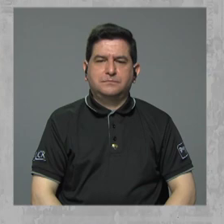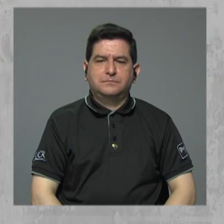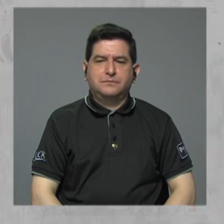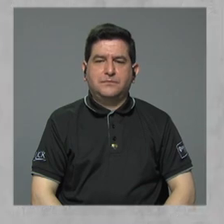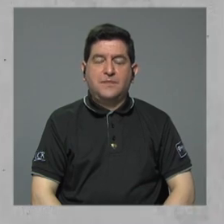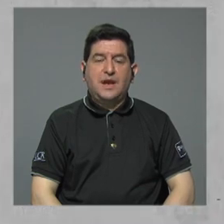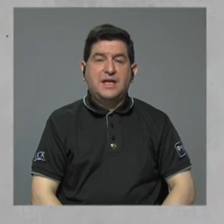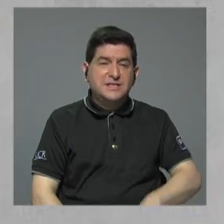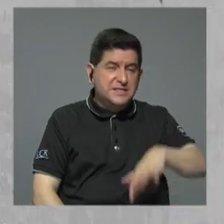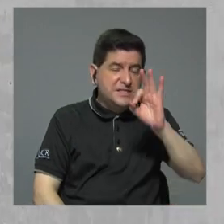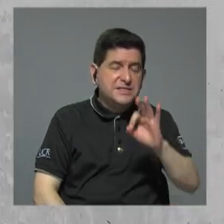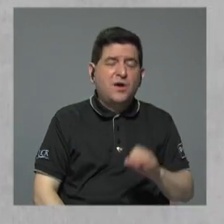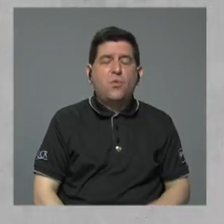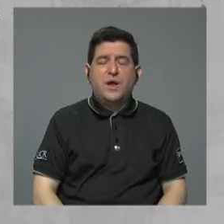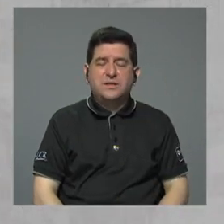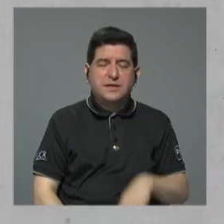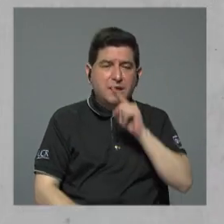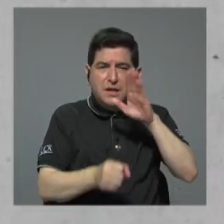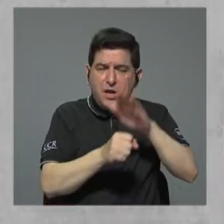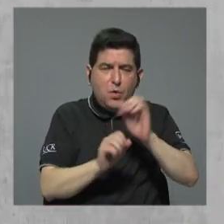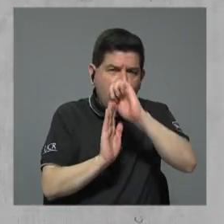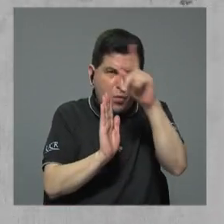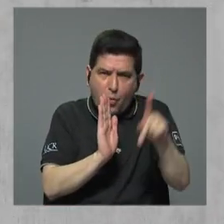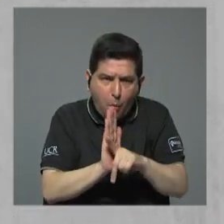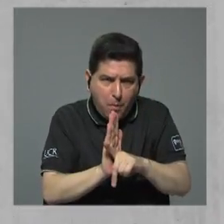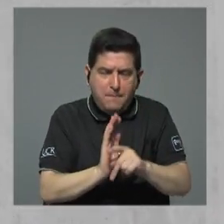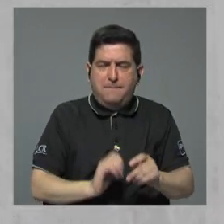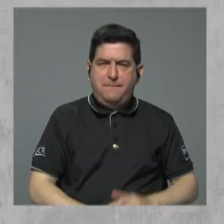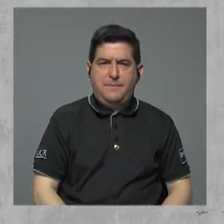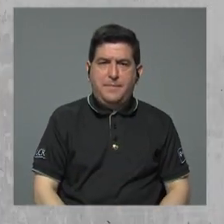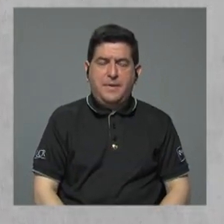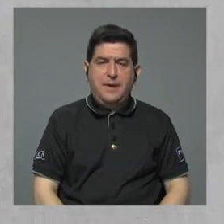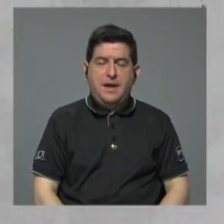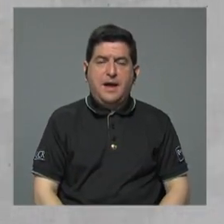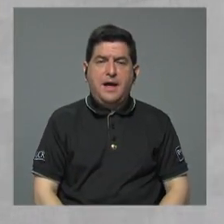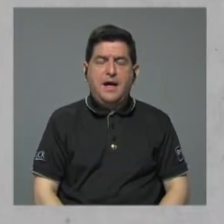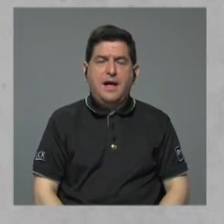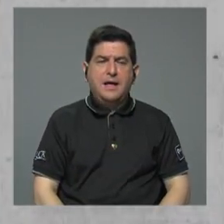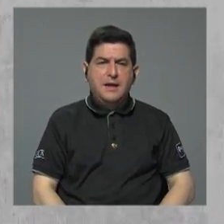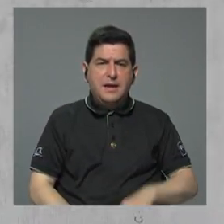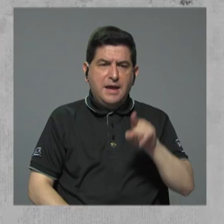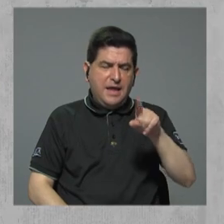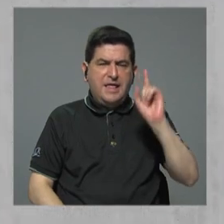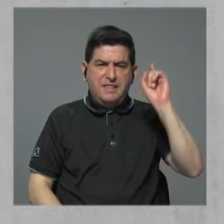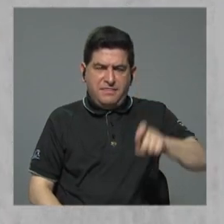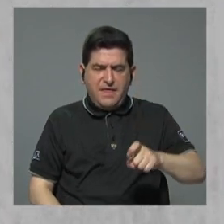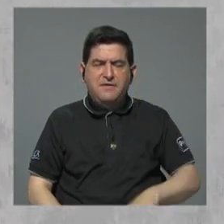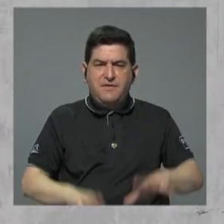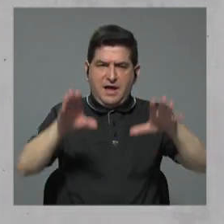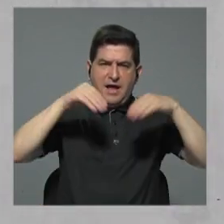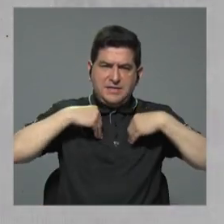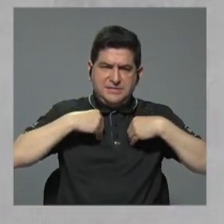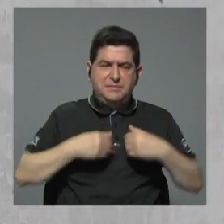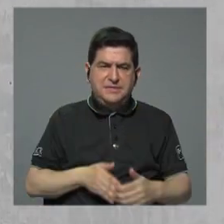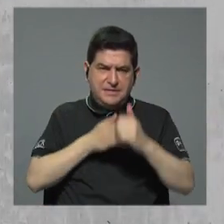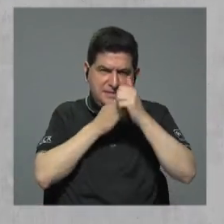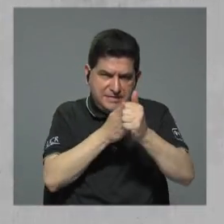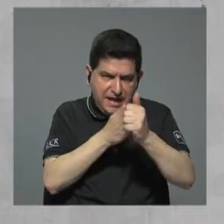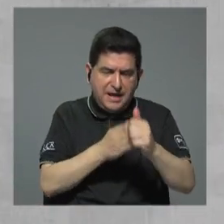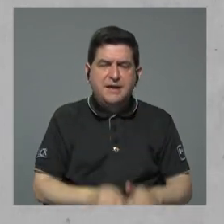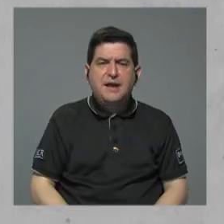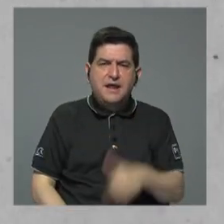inconstitucional que se someta a la potestad de dirección y a la